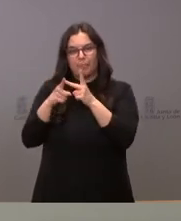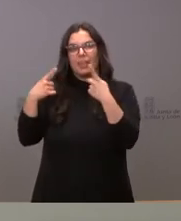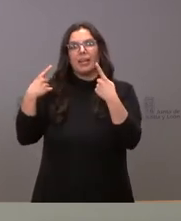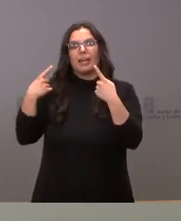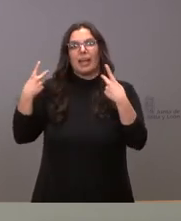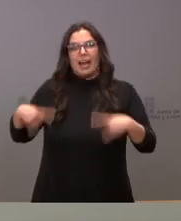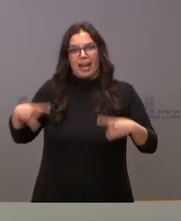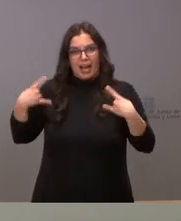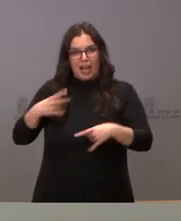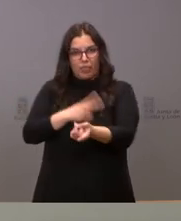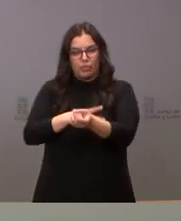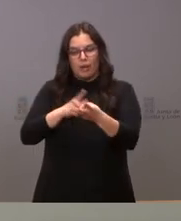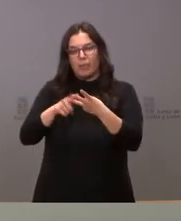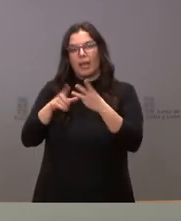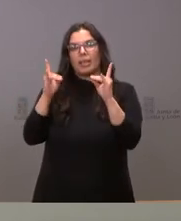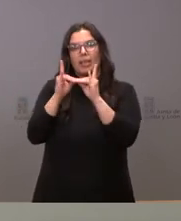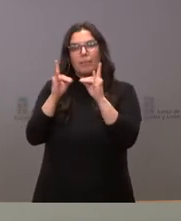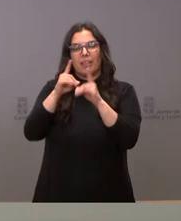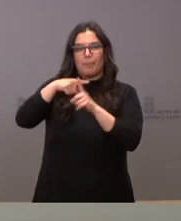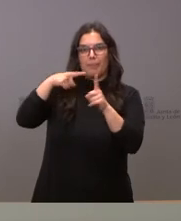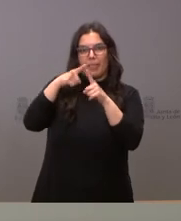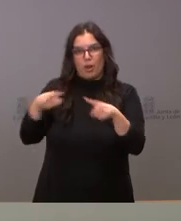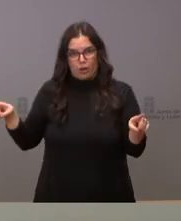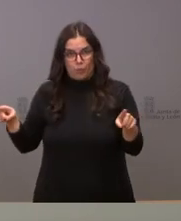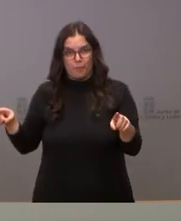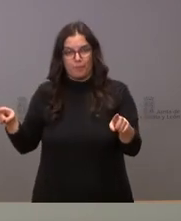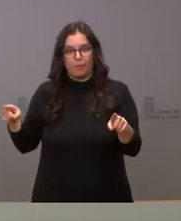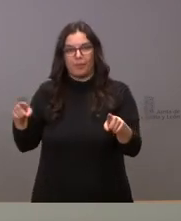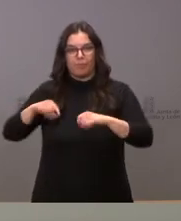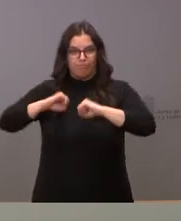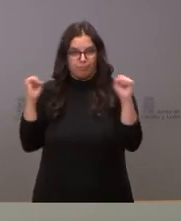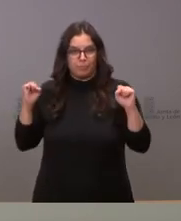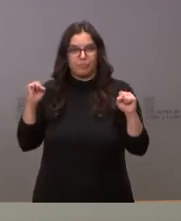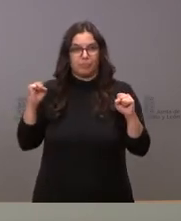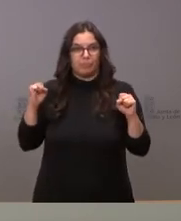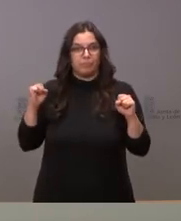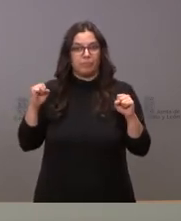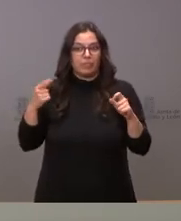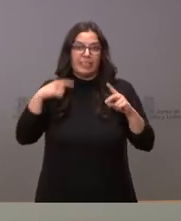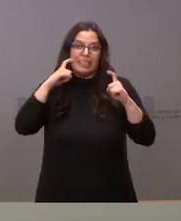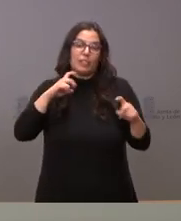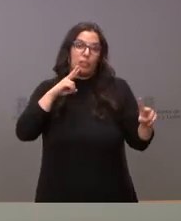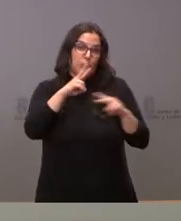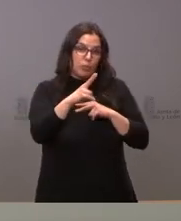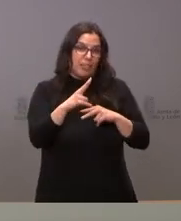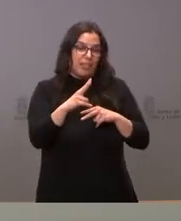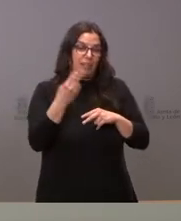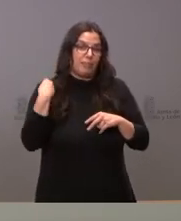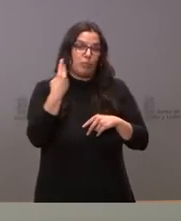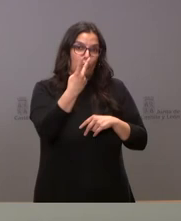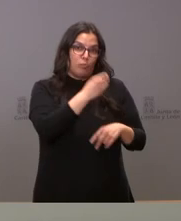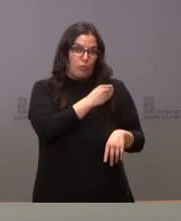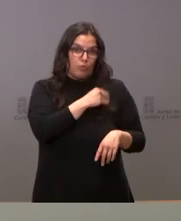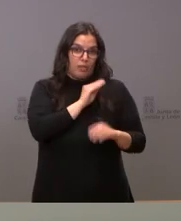y las camas de media y larga estancia por tanto con esto intento responder a las dos cuestiones que usted me planteaba ¿no?